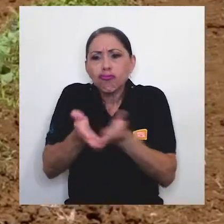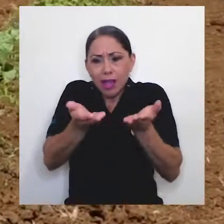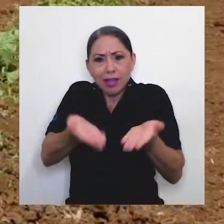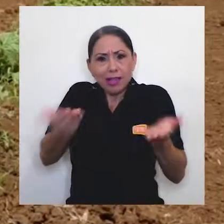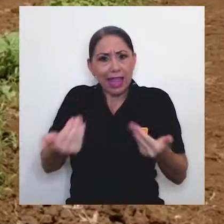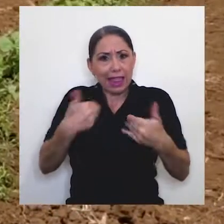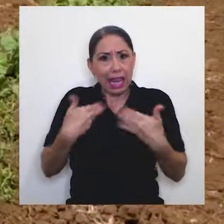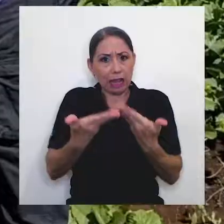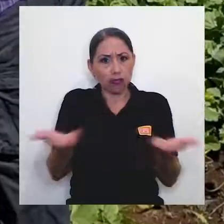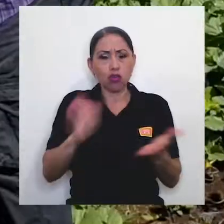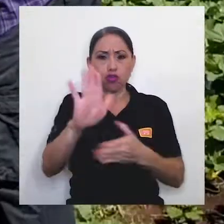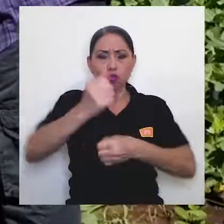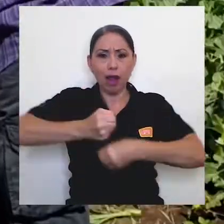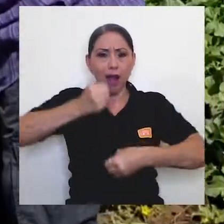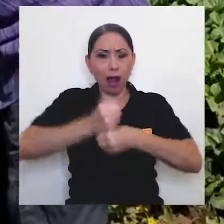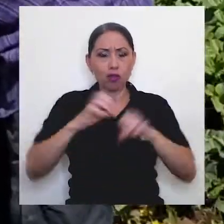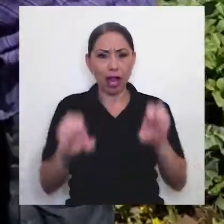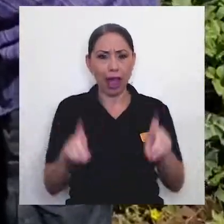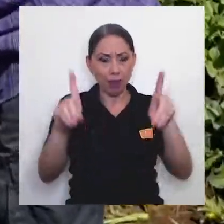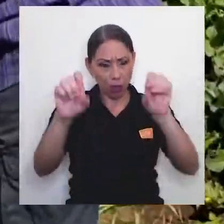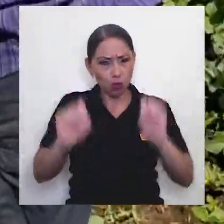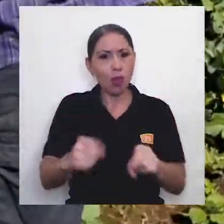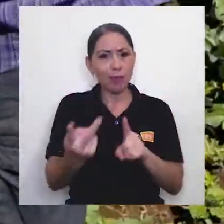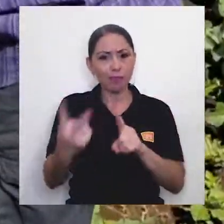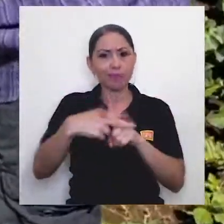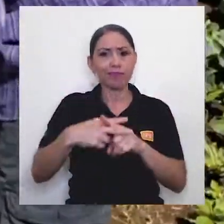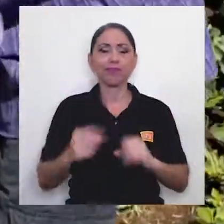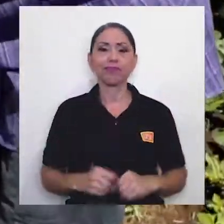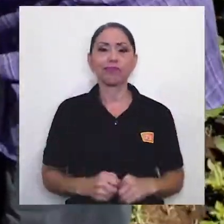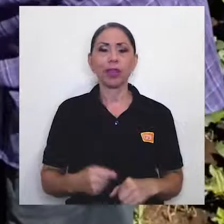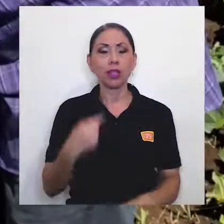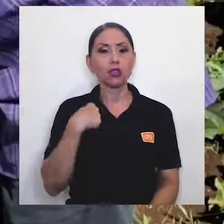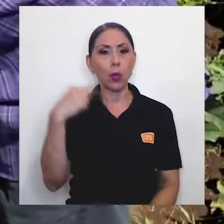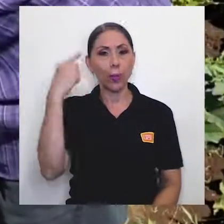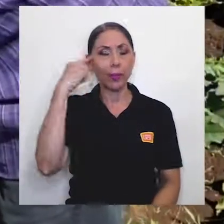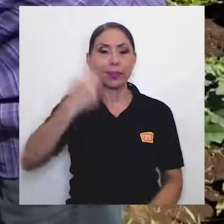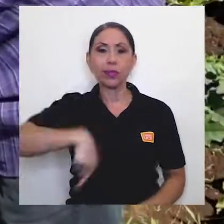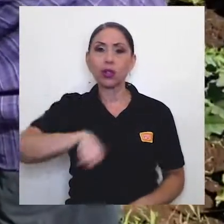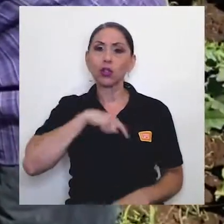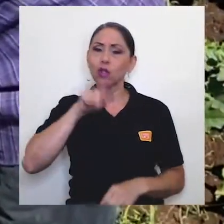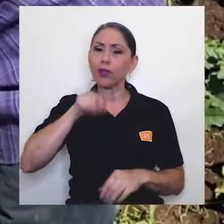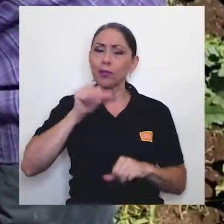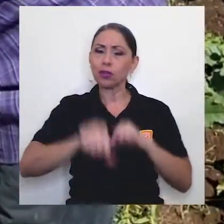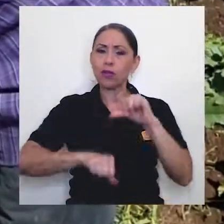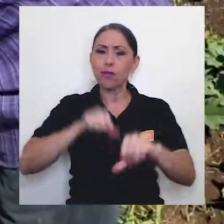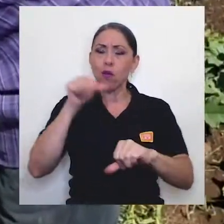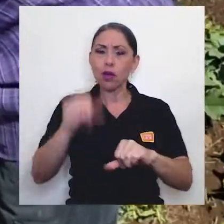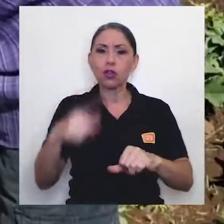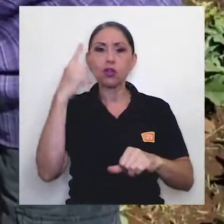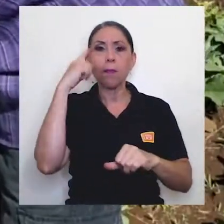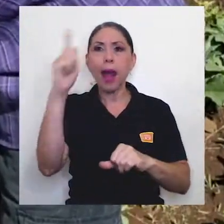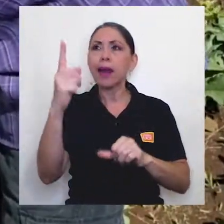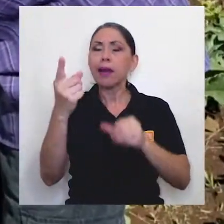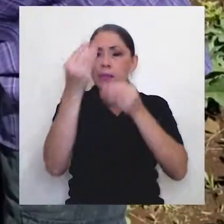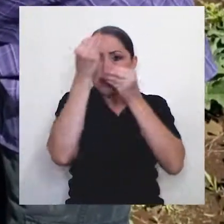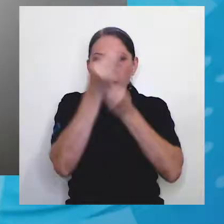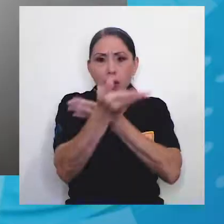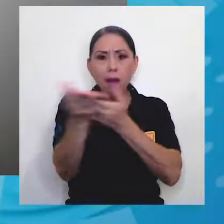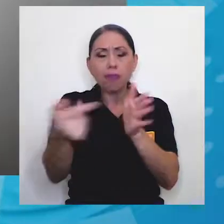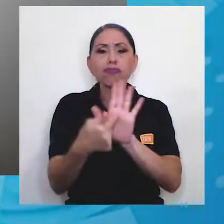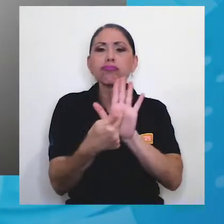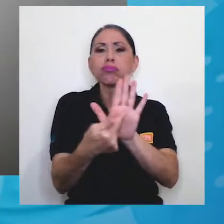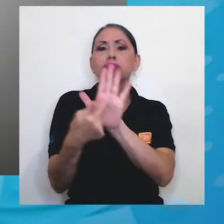tienen a mano en sus trabajos académicos. Lo que yo pienso es que deberíamos hacer un esfuerzo por dar a conocer lo que hacemos.